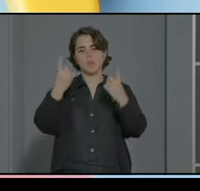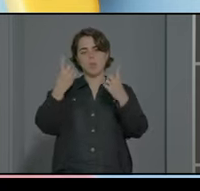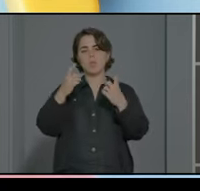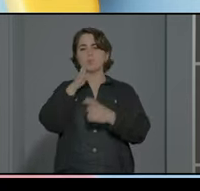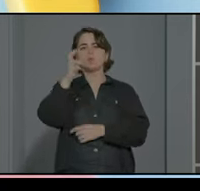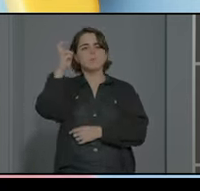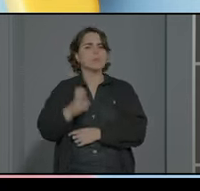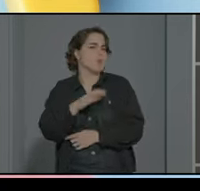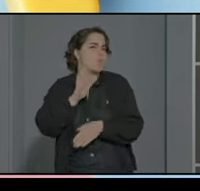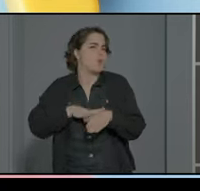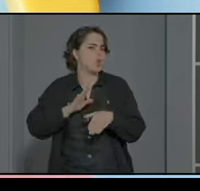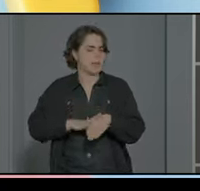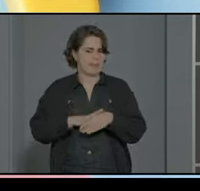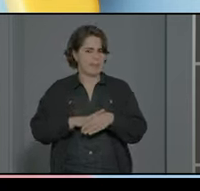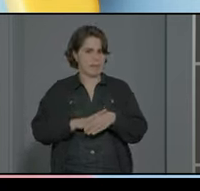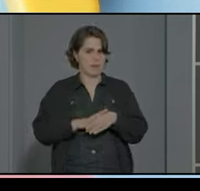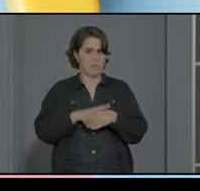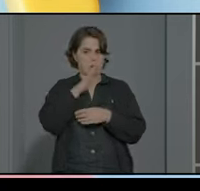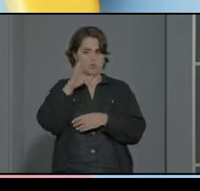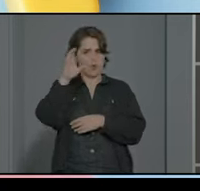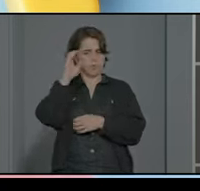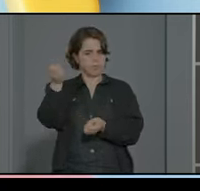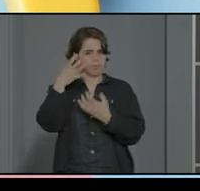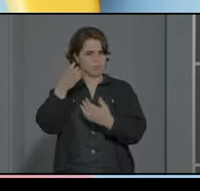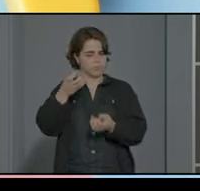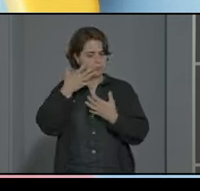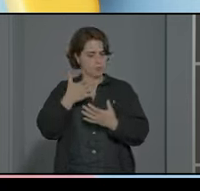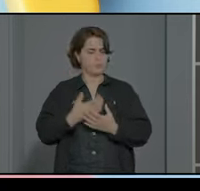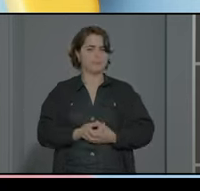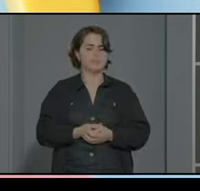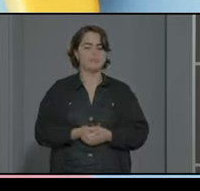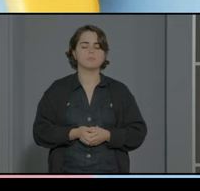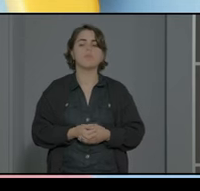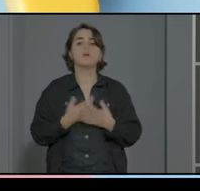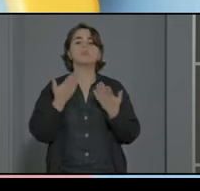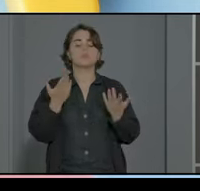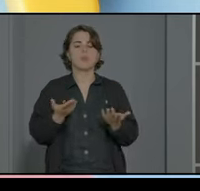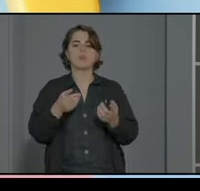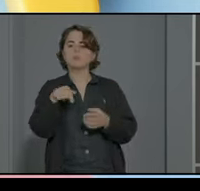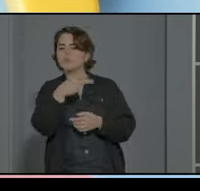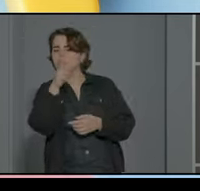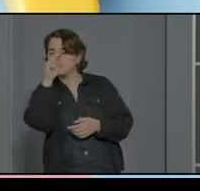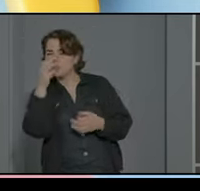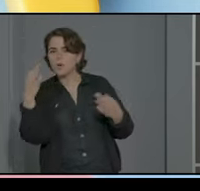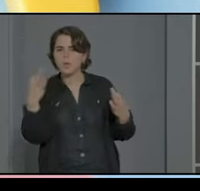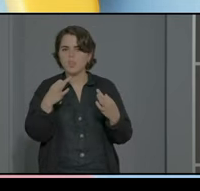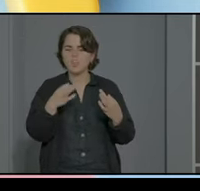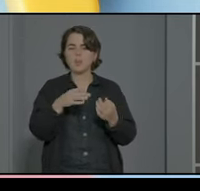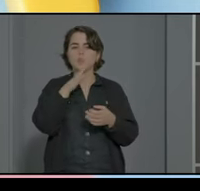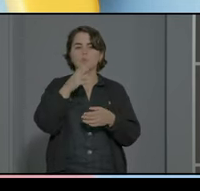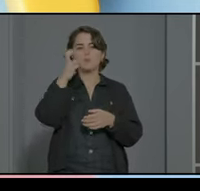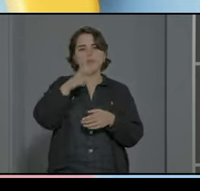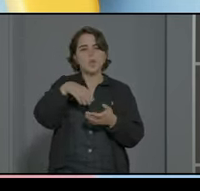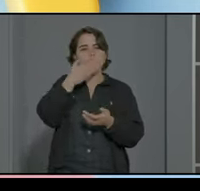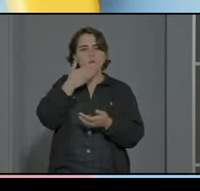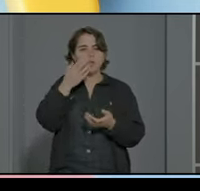el motivo de que vosotros vengáis a hacernos una visita a nuestro colegio qué es lo que os preocupa qué es lo que impulsa el